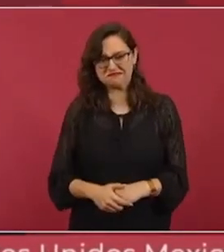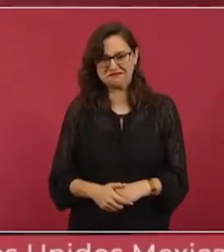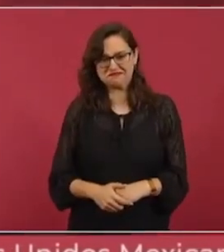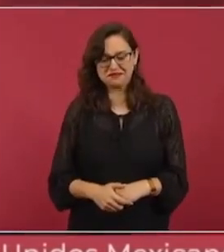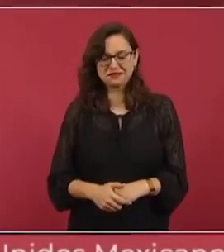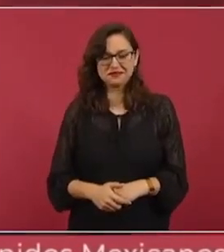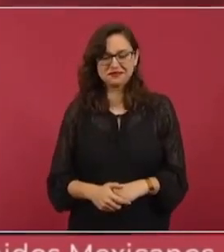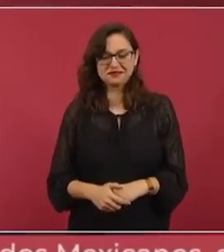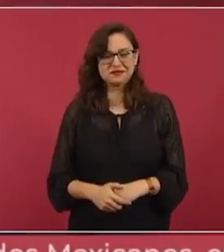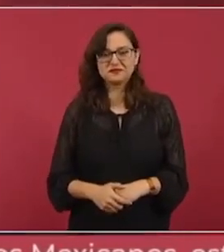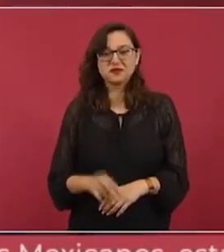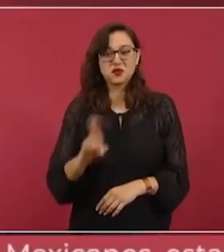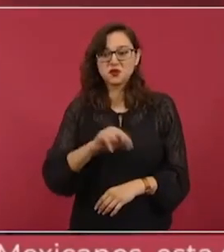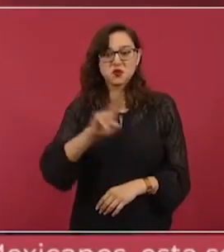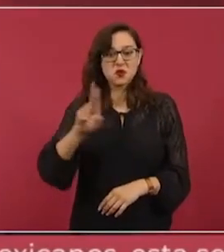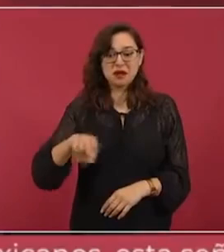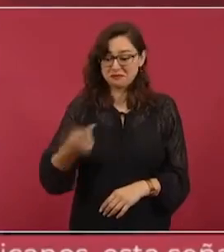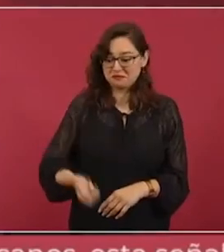nunca.